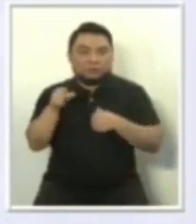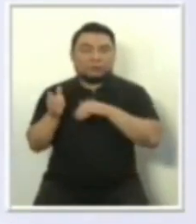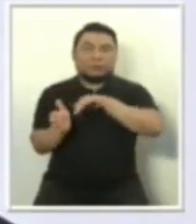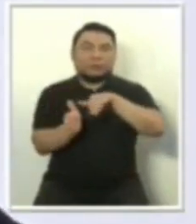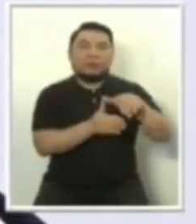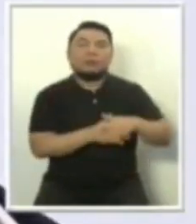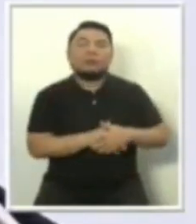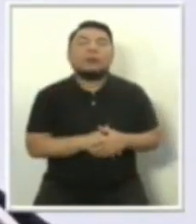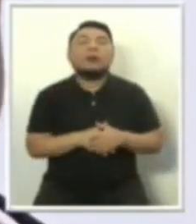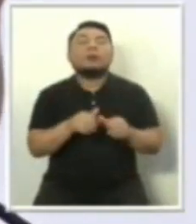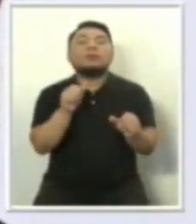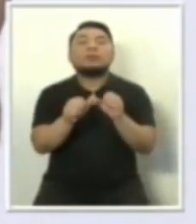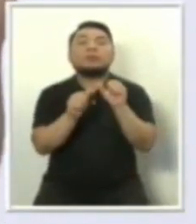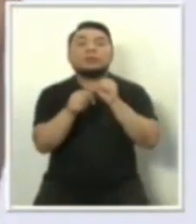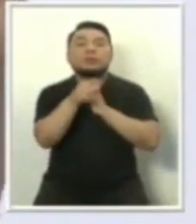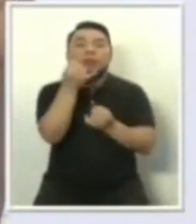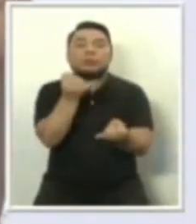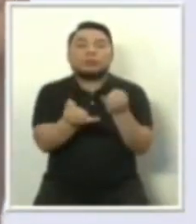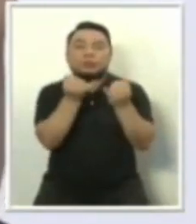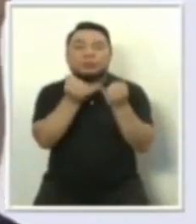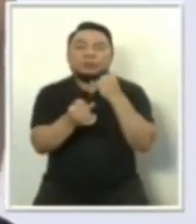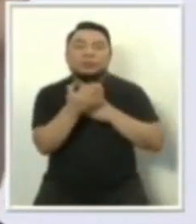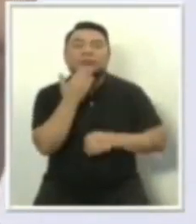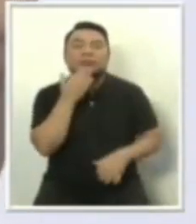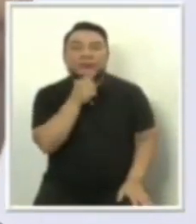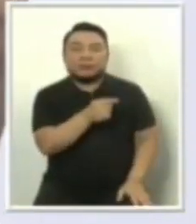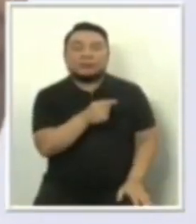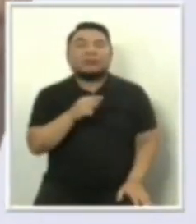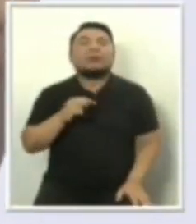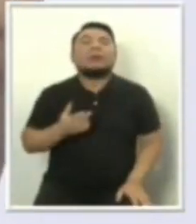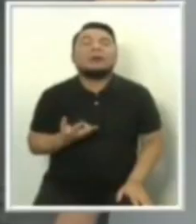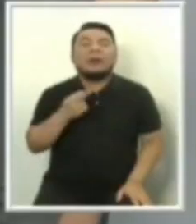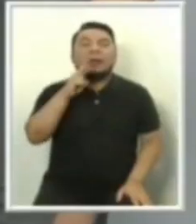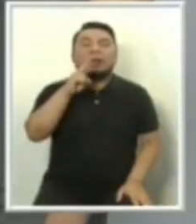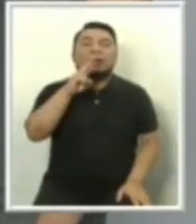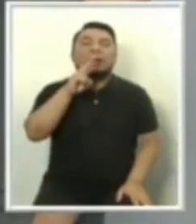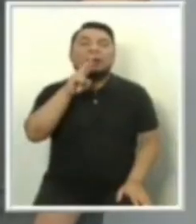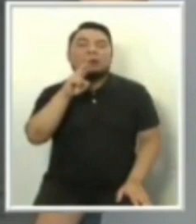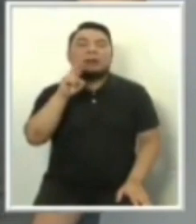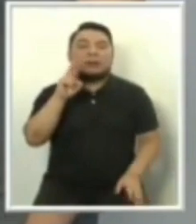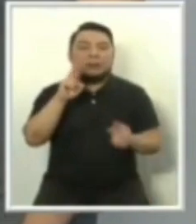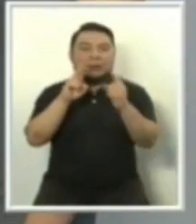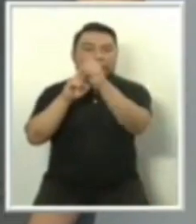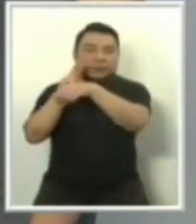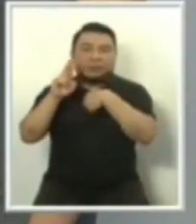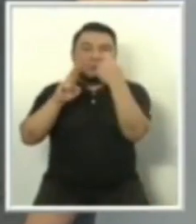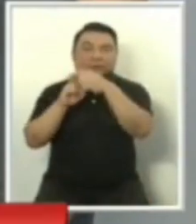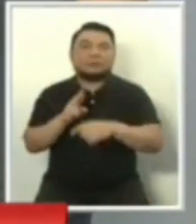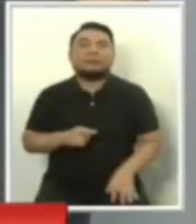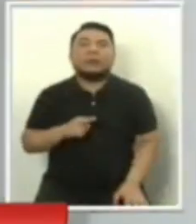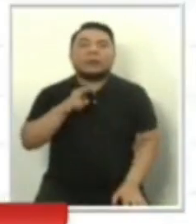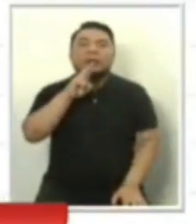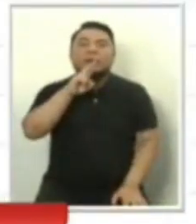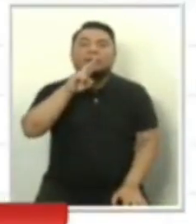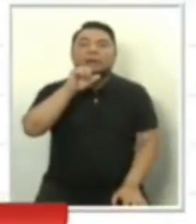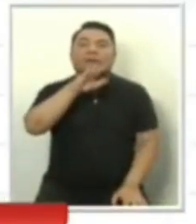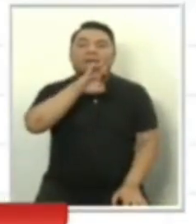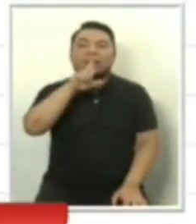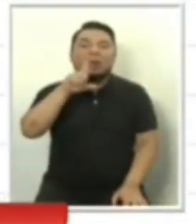Y nuestro último integrante, Renovación Popular, Rafael López Aliaga,